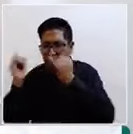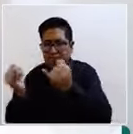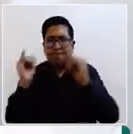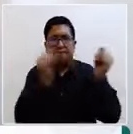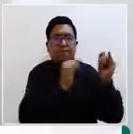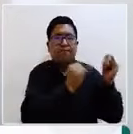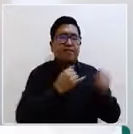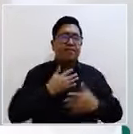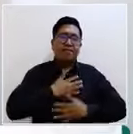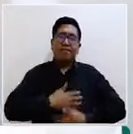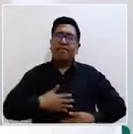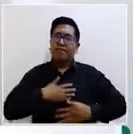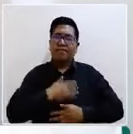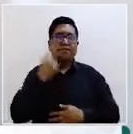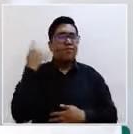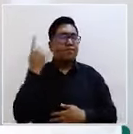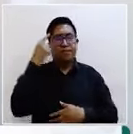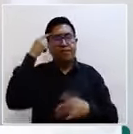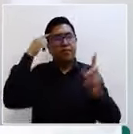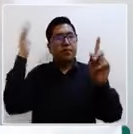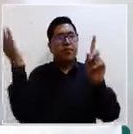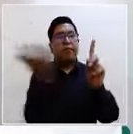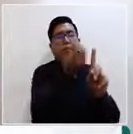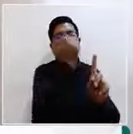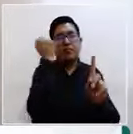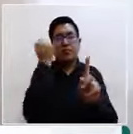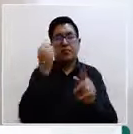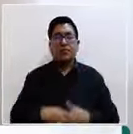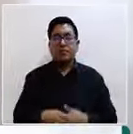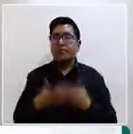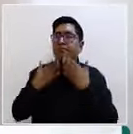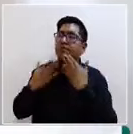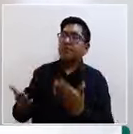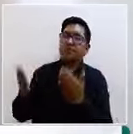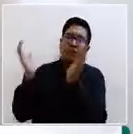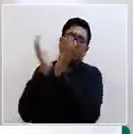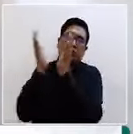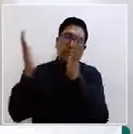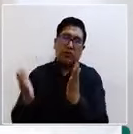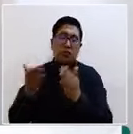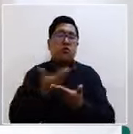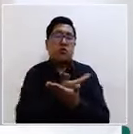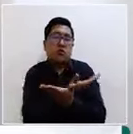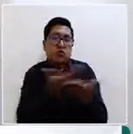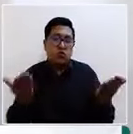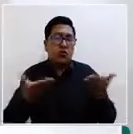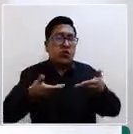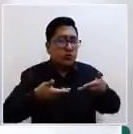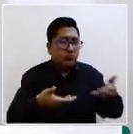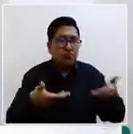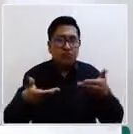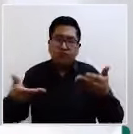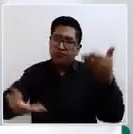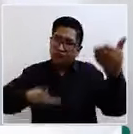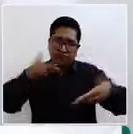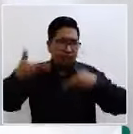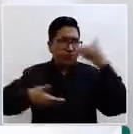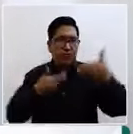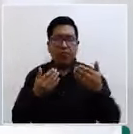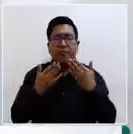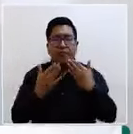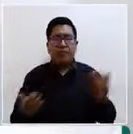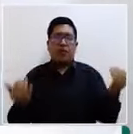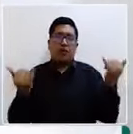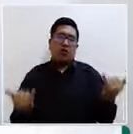agradecido. Nosotros buscamos mucho eso, Defensor. Y a todos darles la bienvenida. Gracias por ser parte de